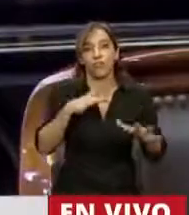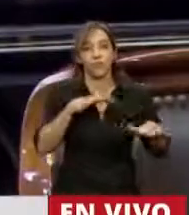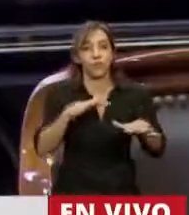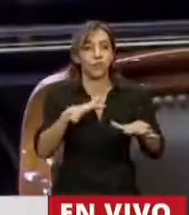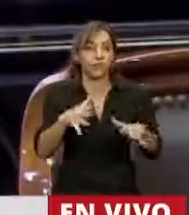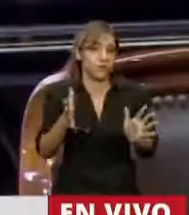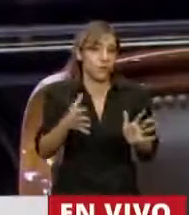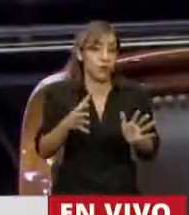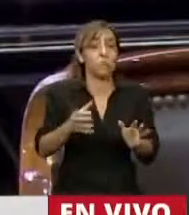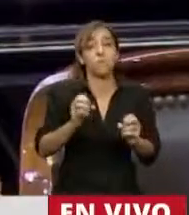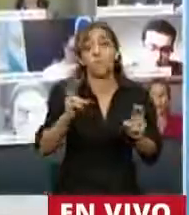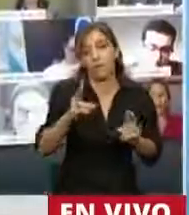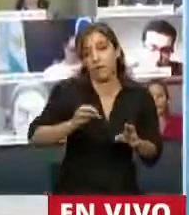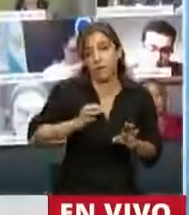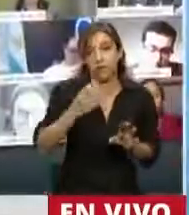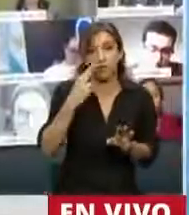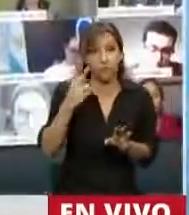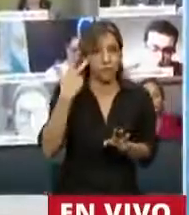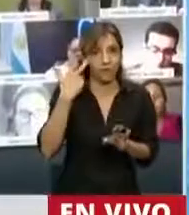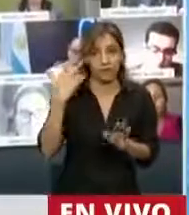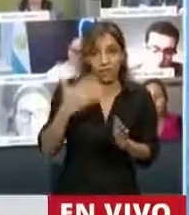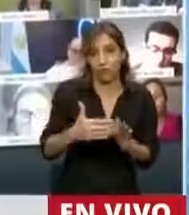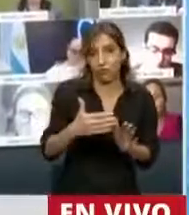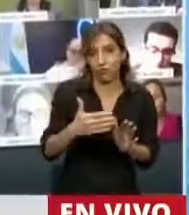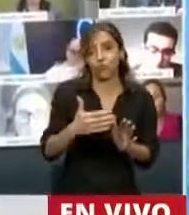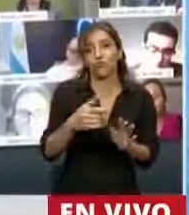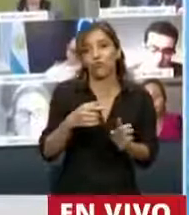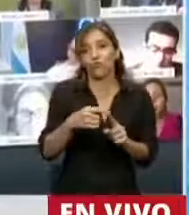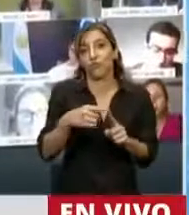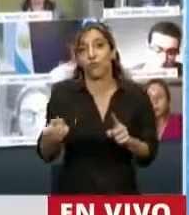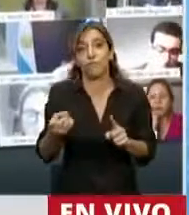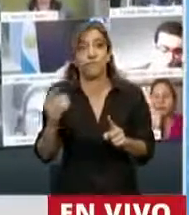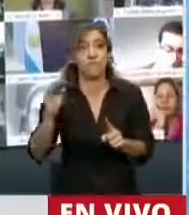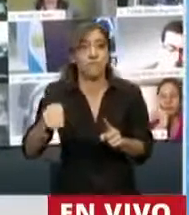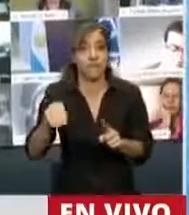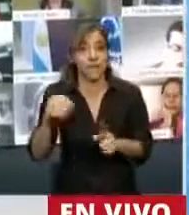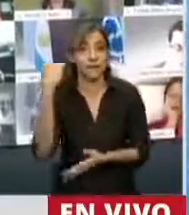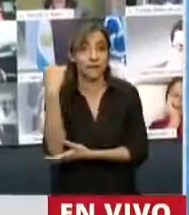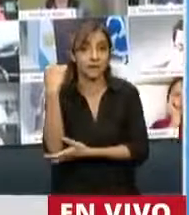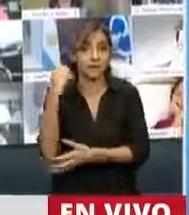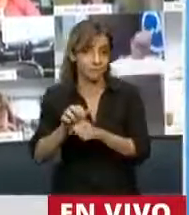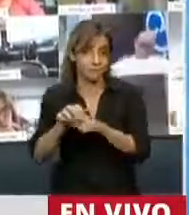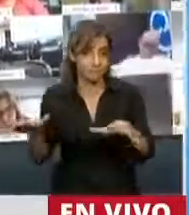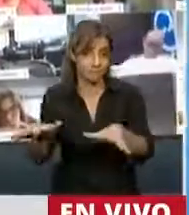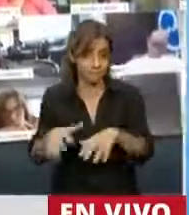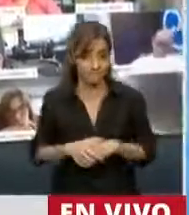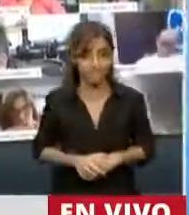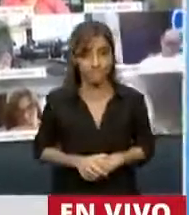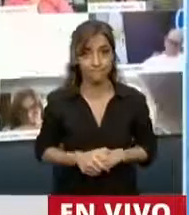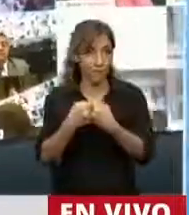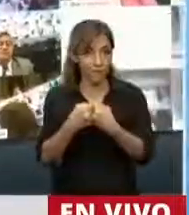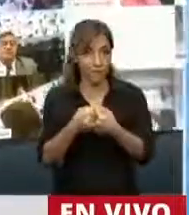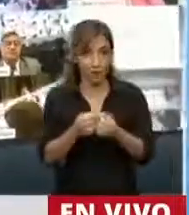desde abril de 2018, y una crisis impredecible, producto del impacto de la pandemia sanitaria. Este es el